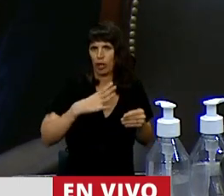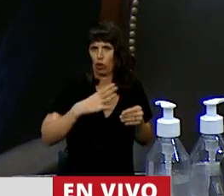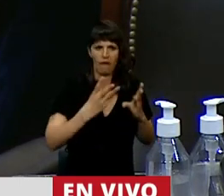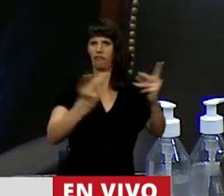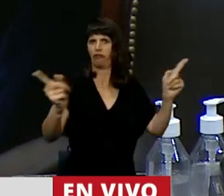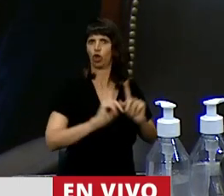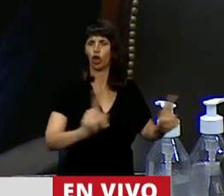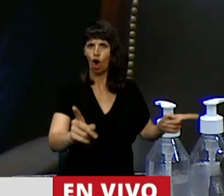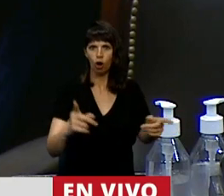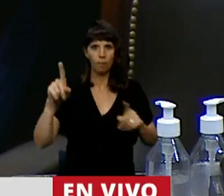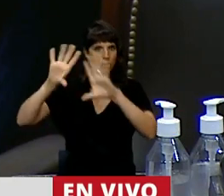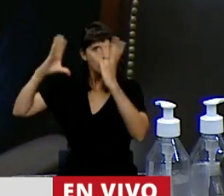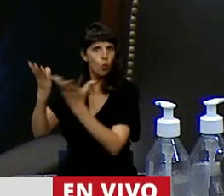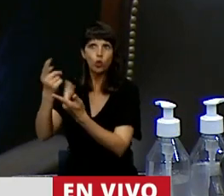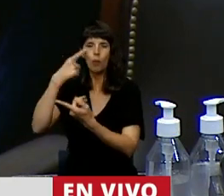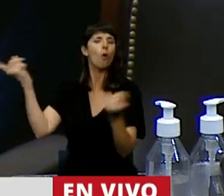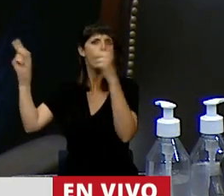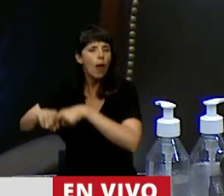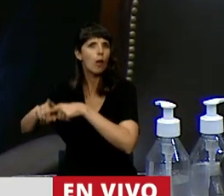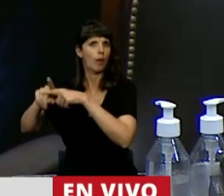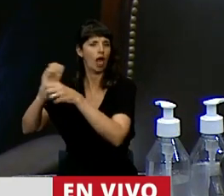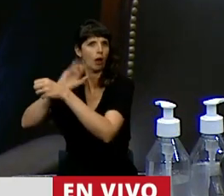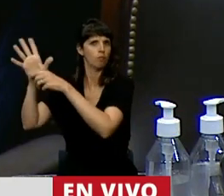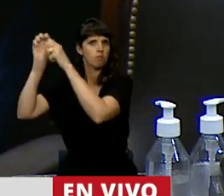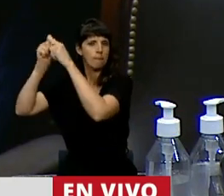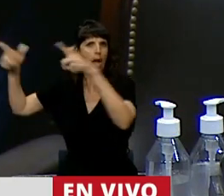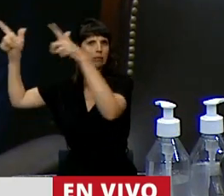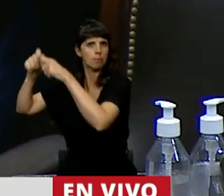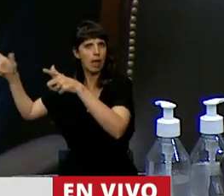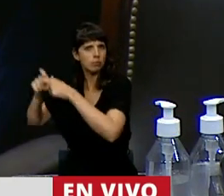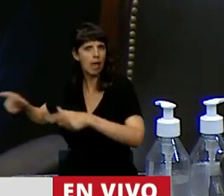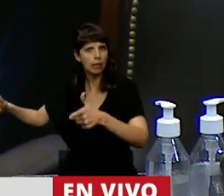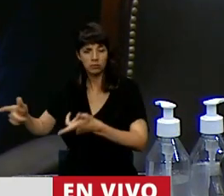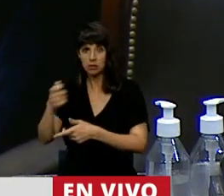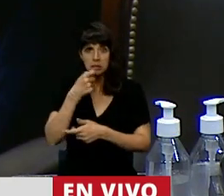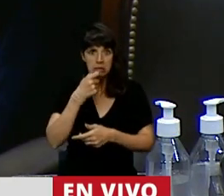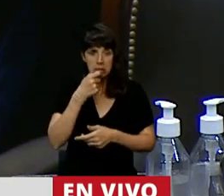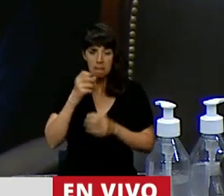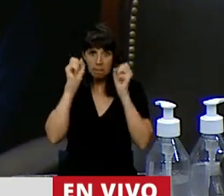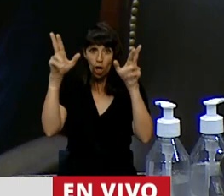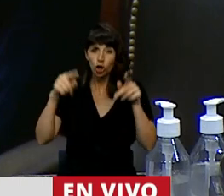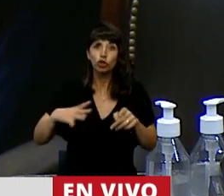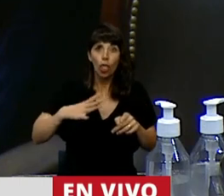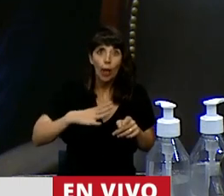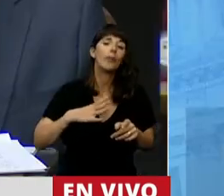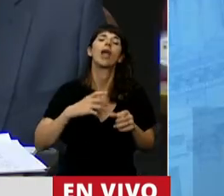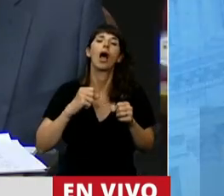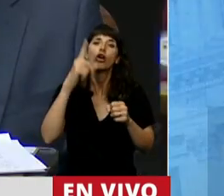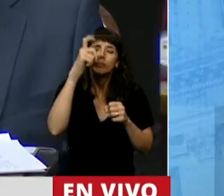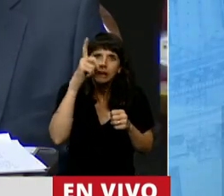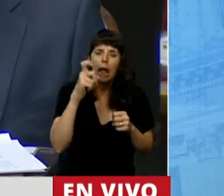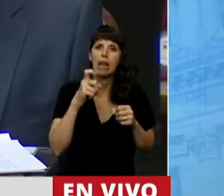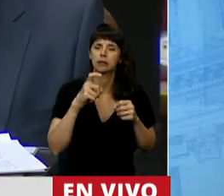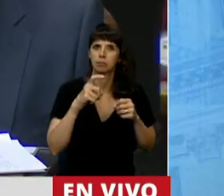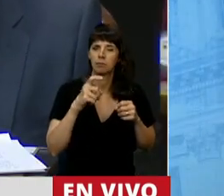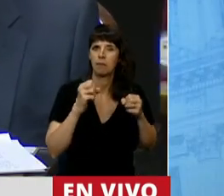hemos visto que han vuelto los rebrotes. Entonces, si vamos a seguir cargando el sistema sanitario, a mí me gustaría entender de dónde